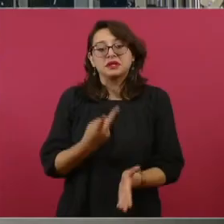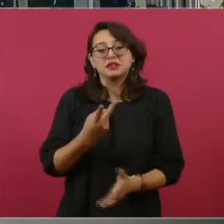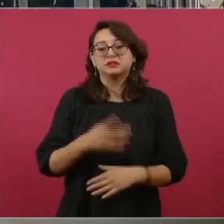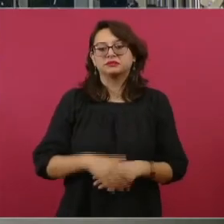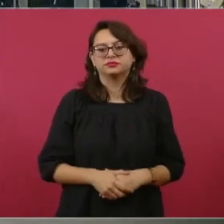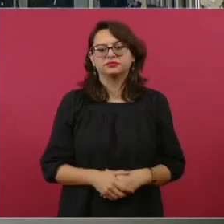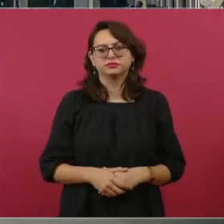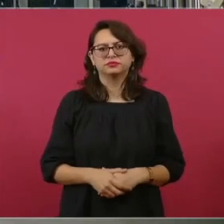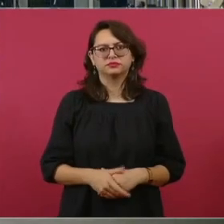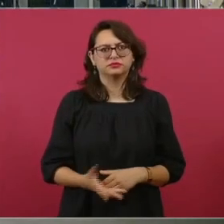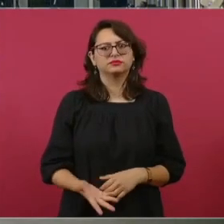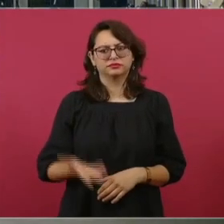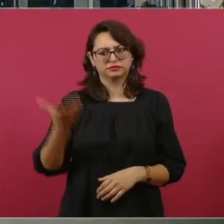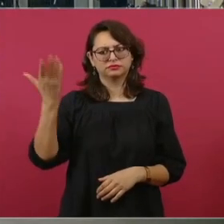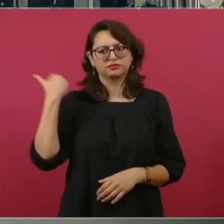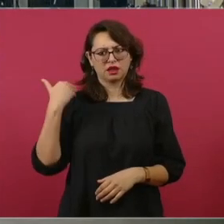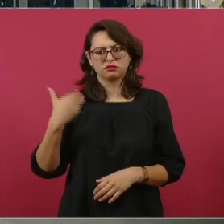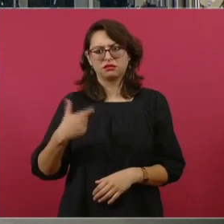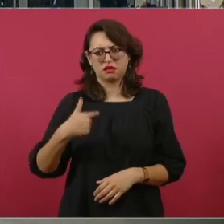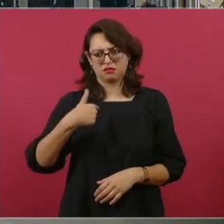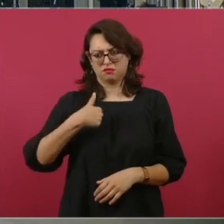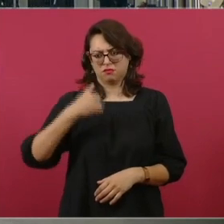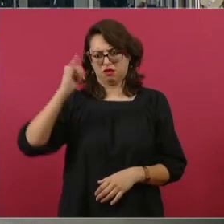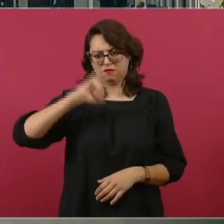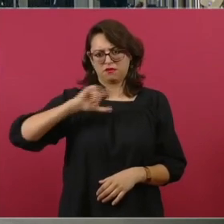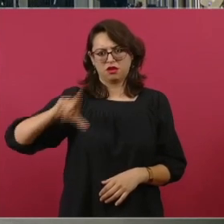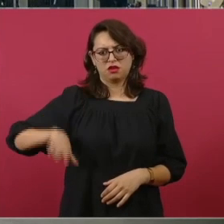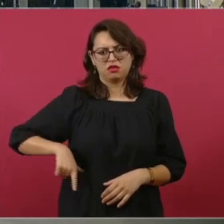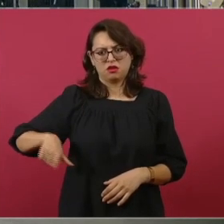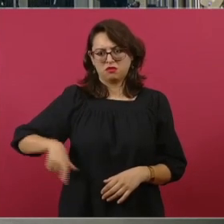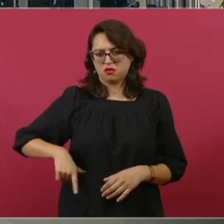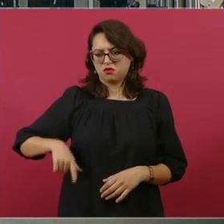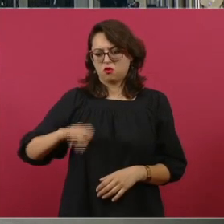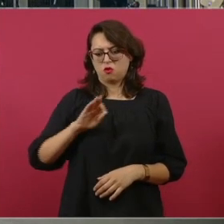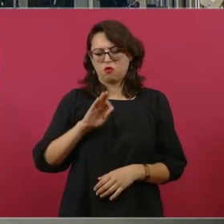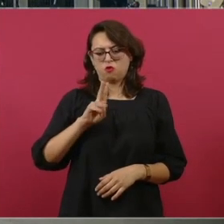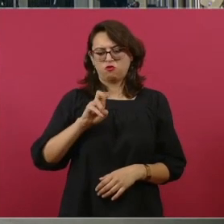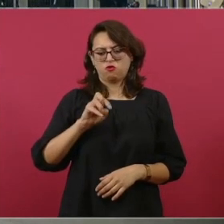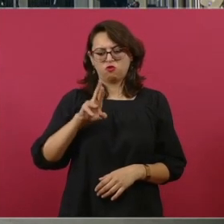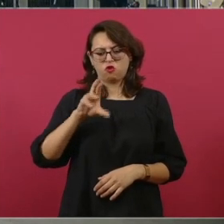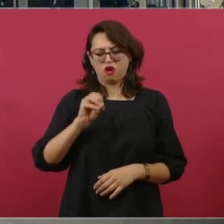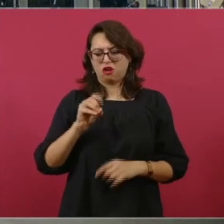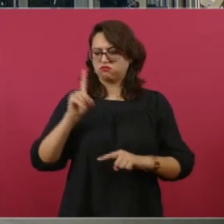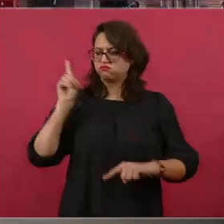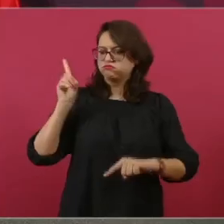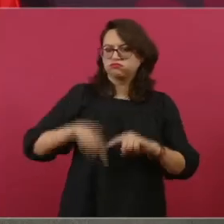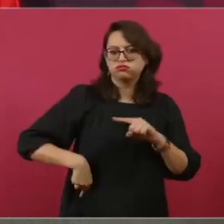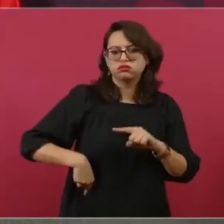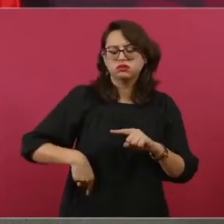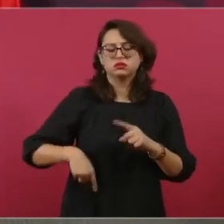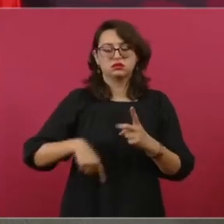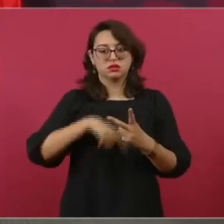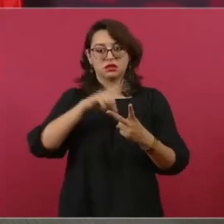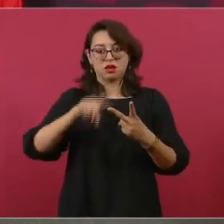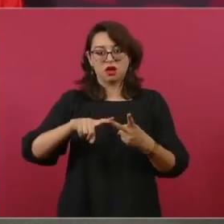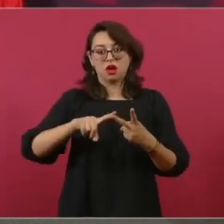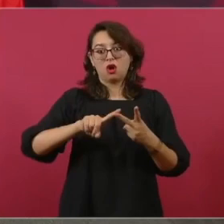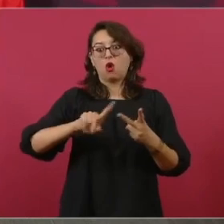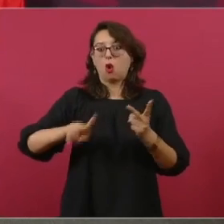en una ocasión me desaforaron, en otra fue sólo un intento,